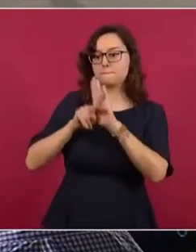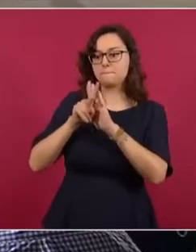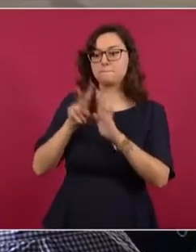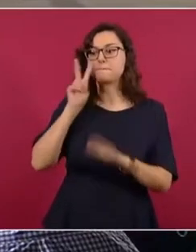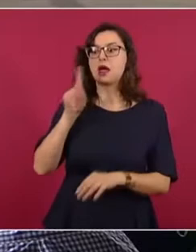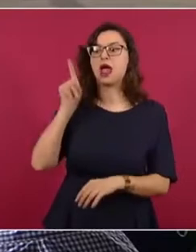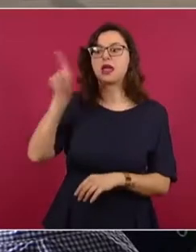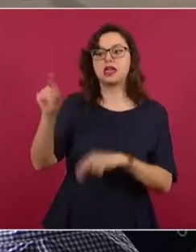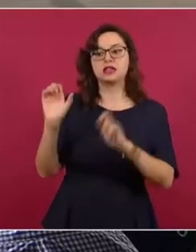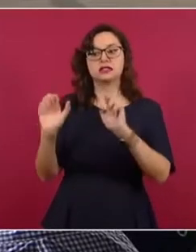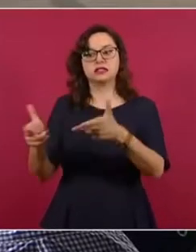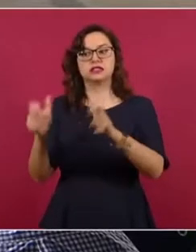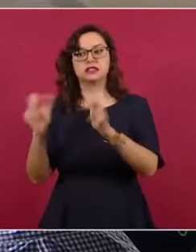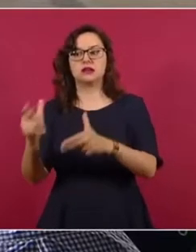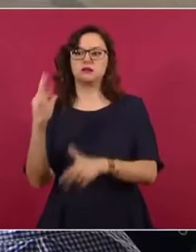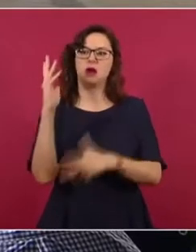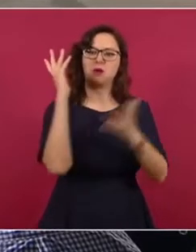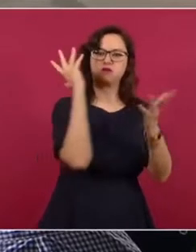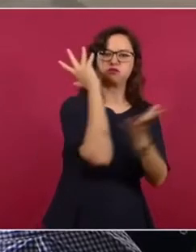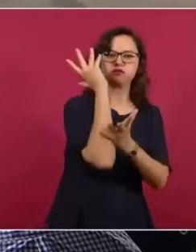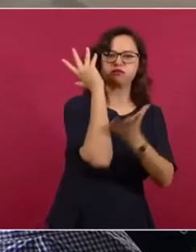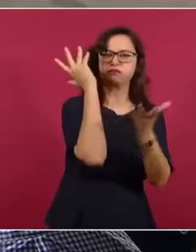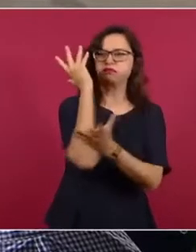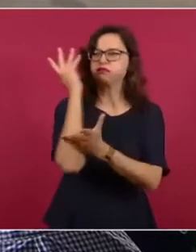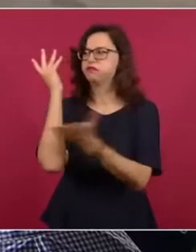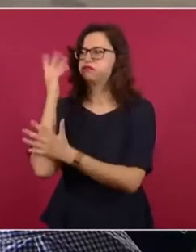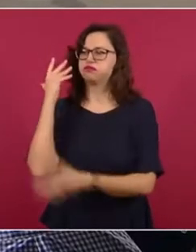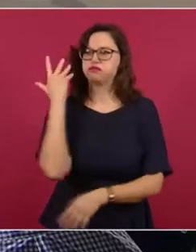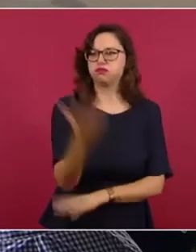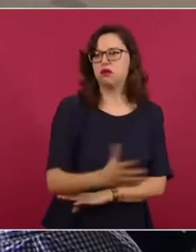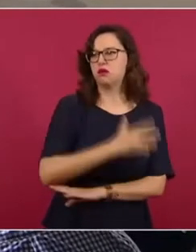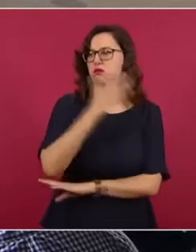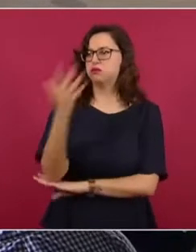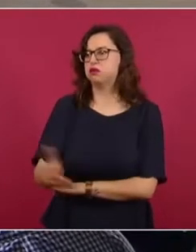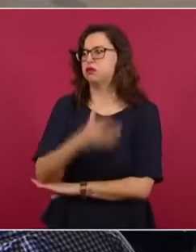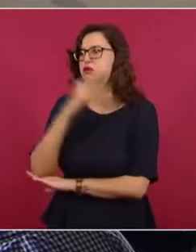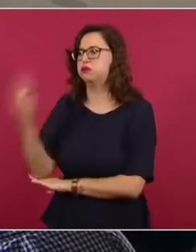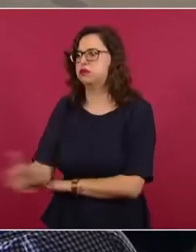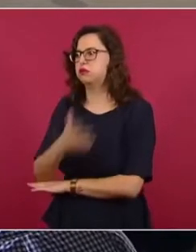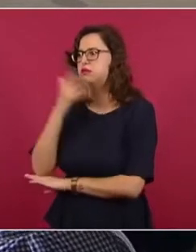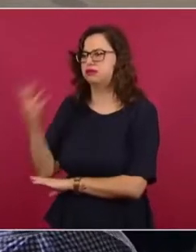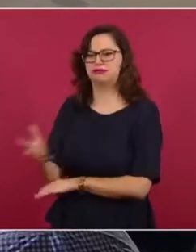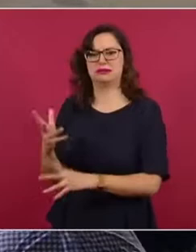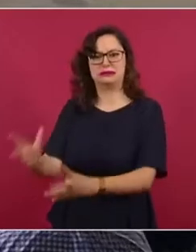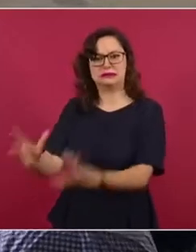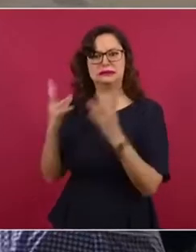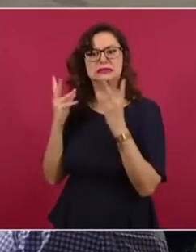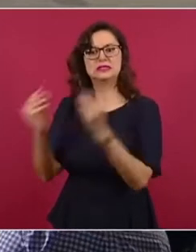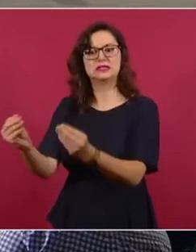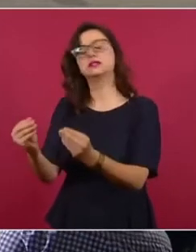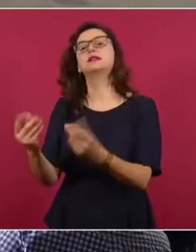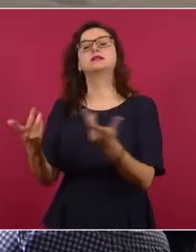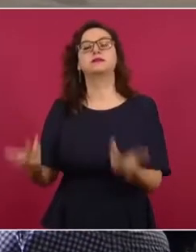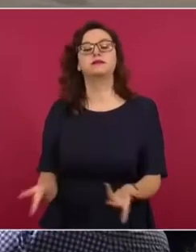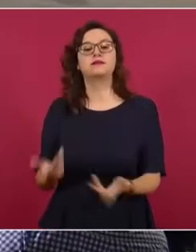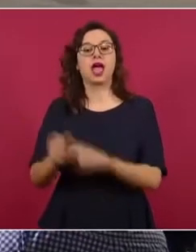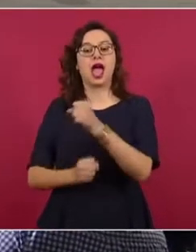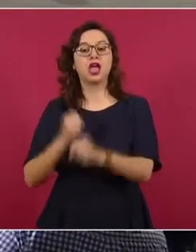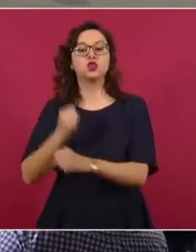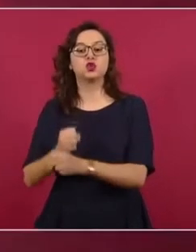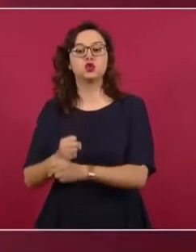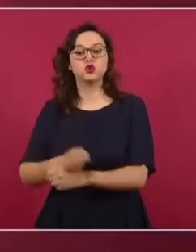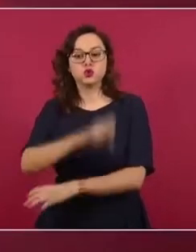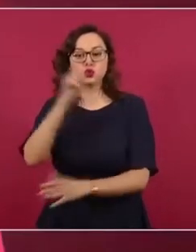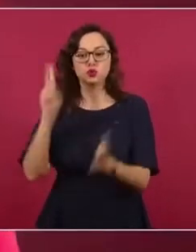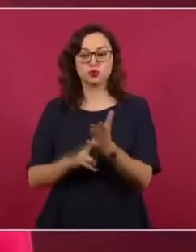en Comitán, Chiapas. Y la oposición se dio vuelo. Se trata de un video de mayo de 2019 que